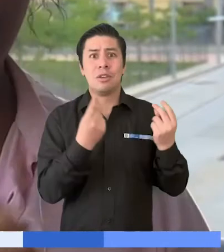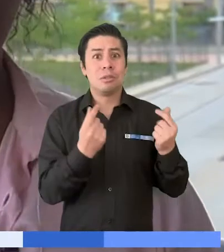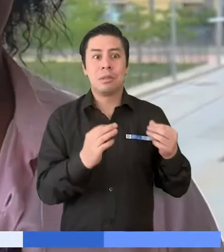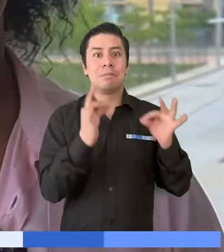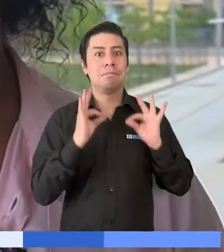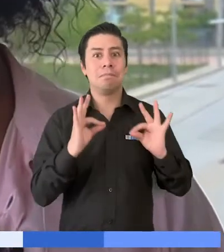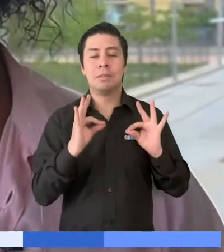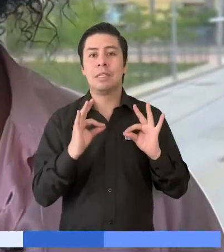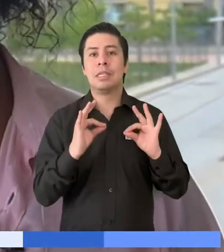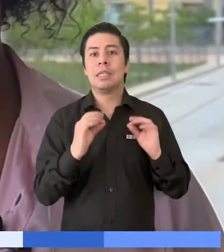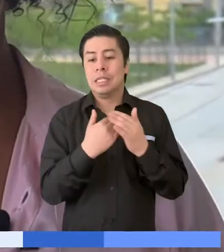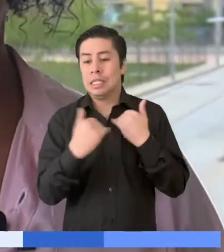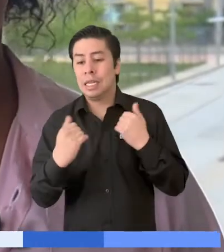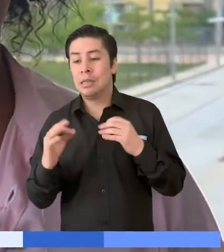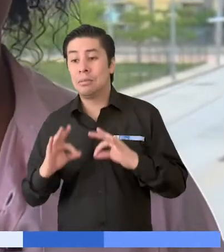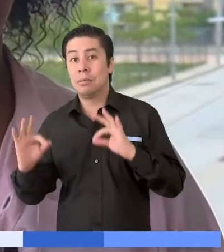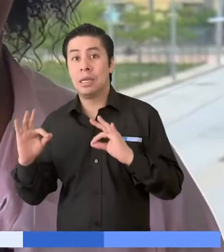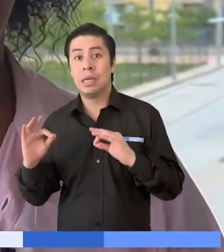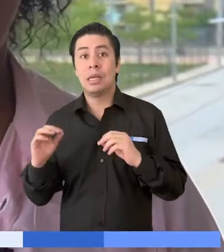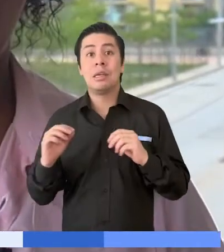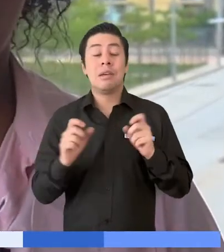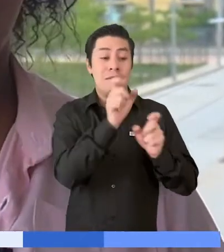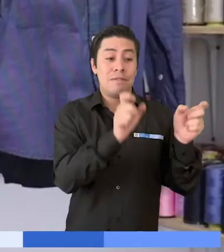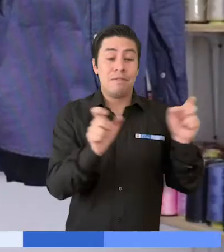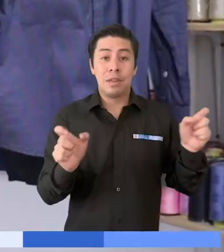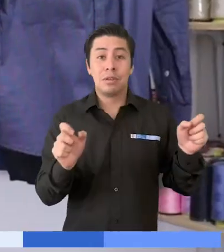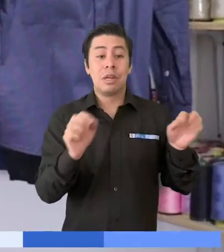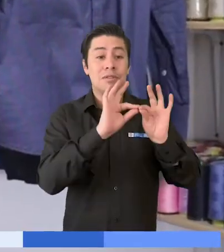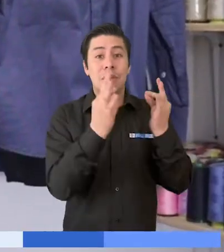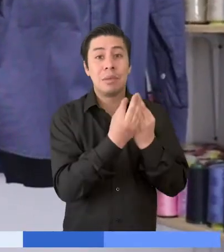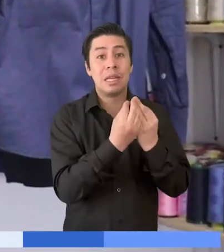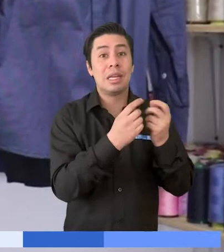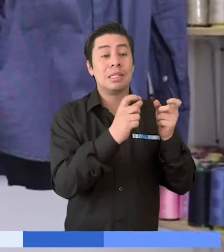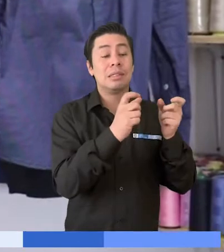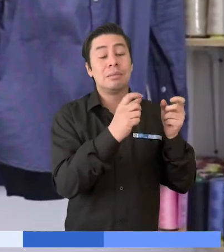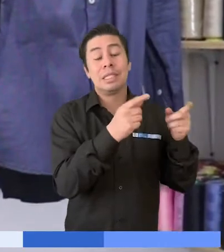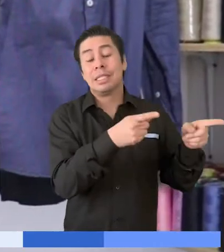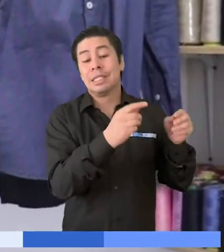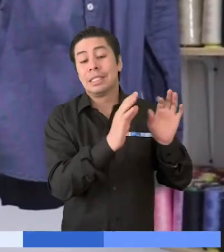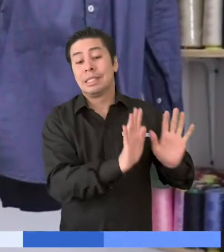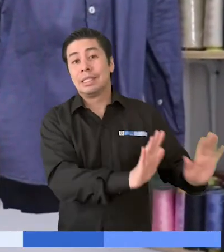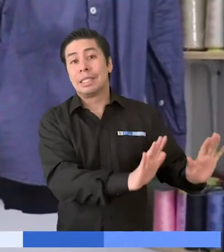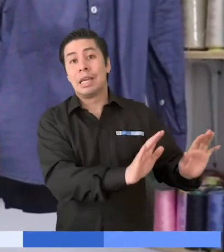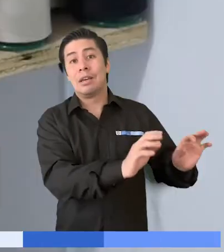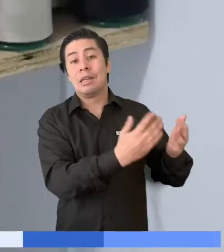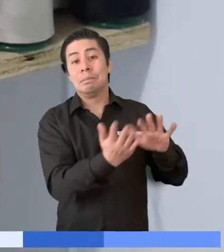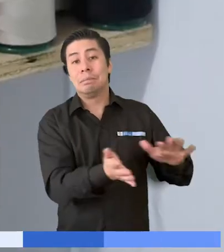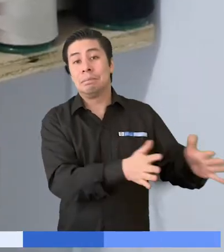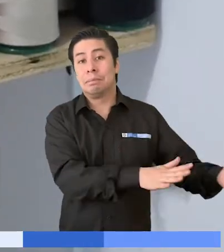Entonces, bueno, fueron varios familiares que no corrieron con la misma suerte. Para ella el límite al